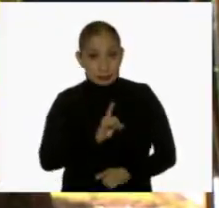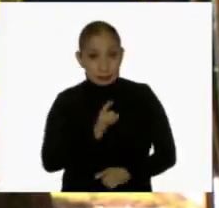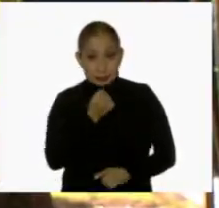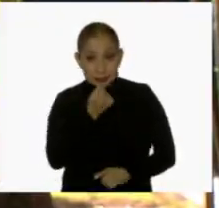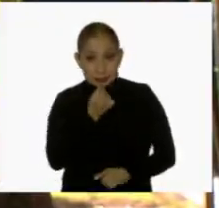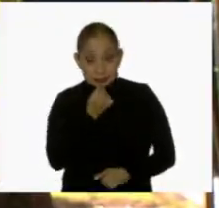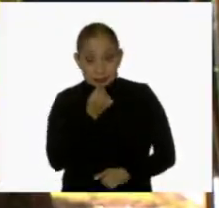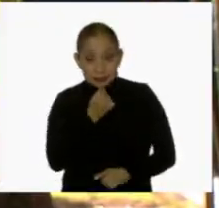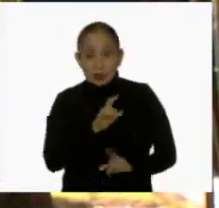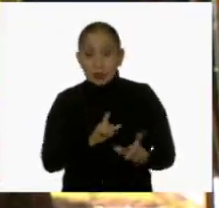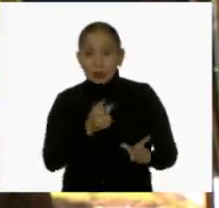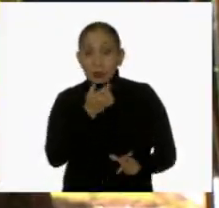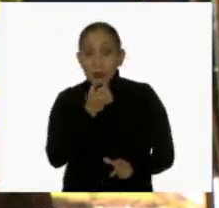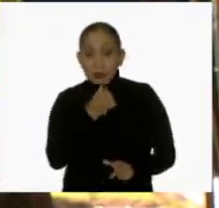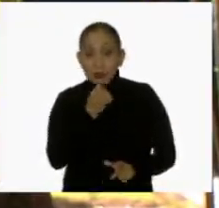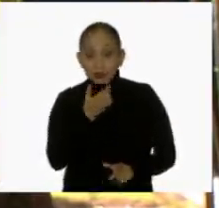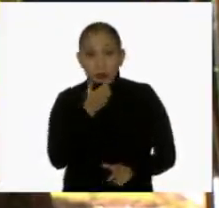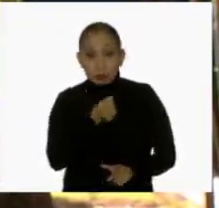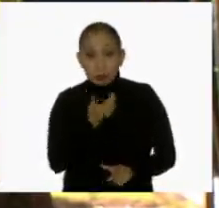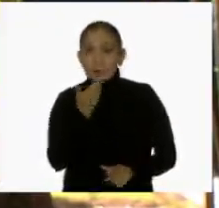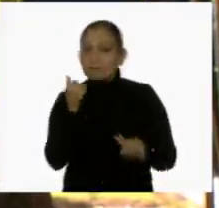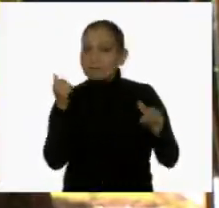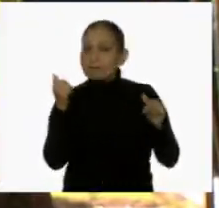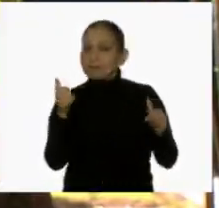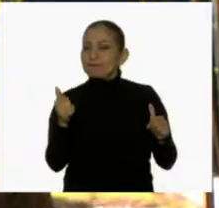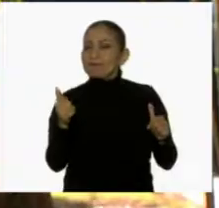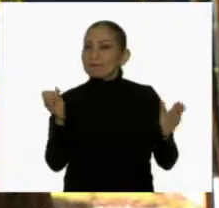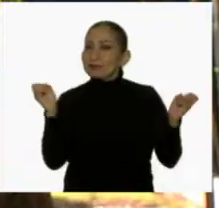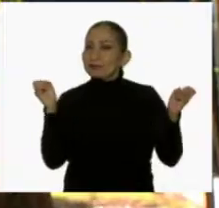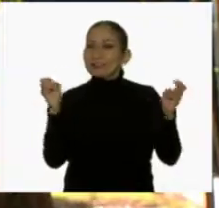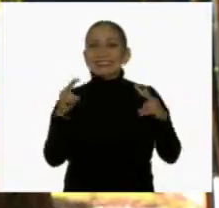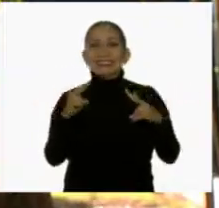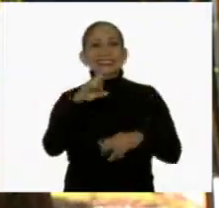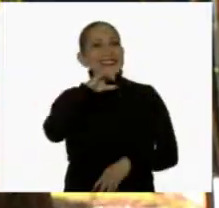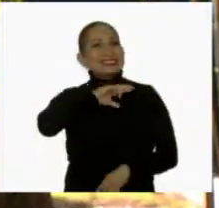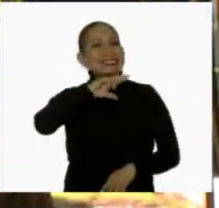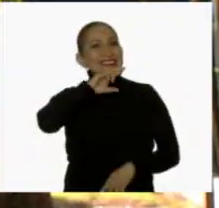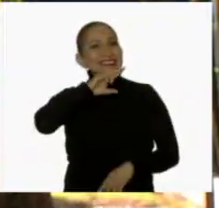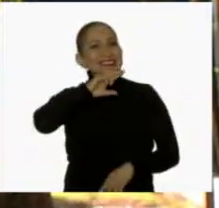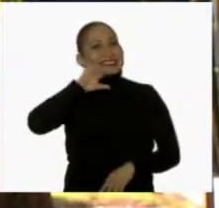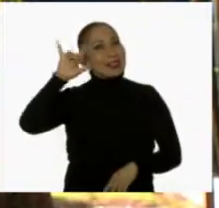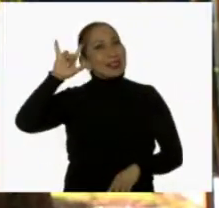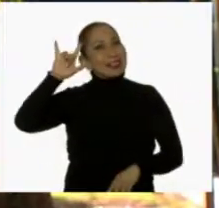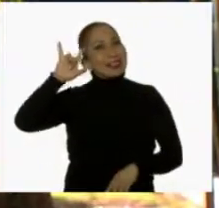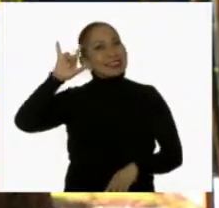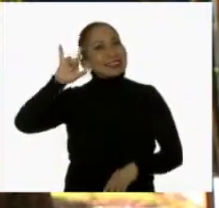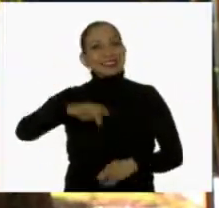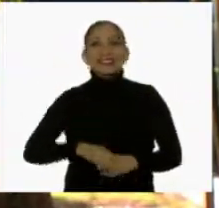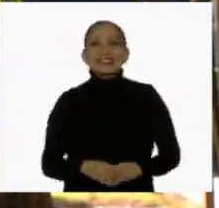¡Listos! ¡Listos! ¡Muy bien! ¡Nos vemos pronto!